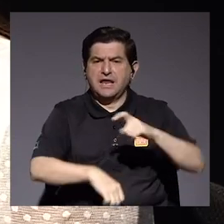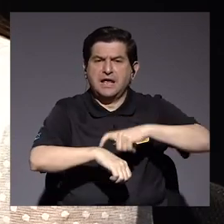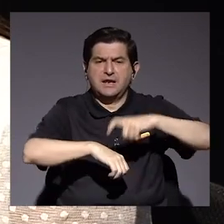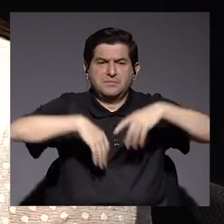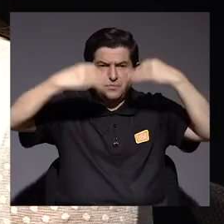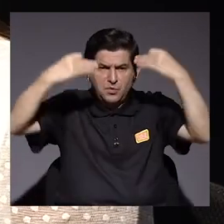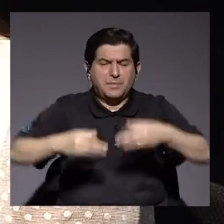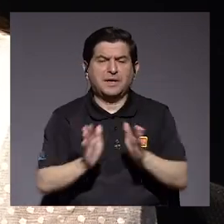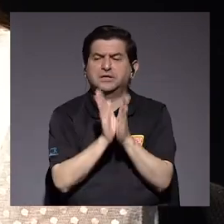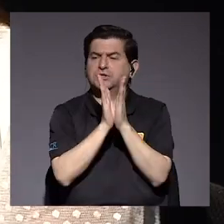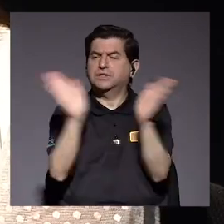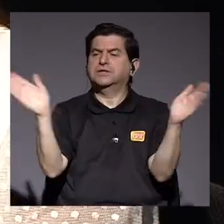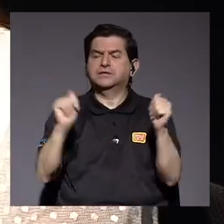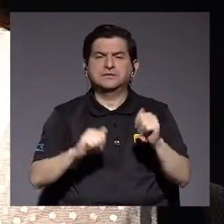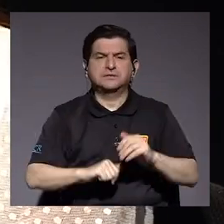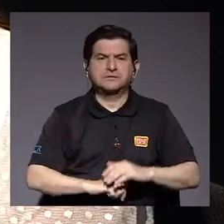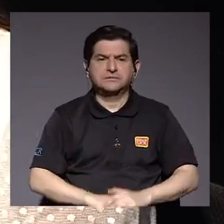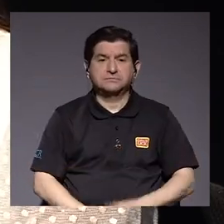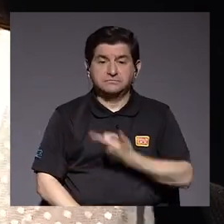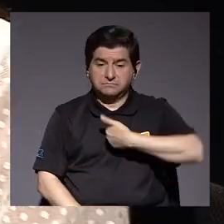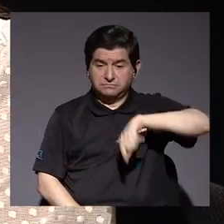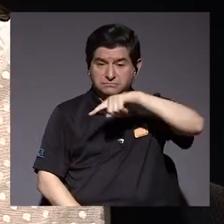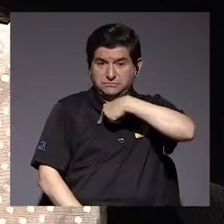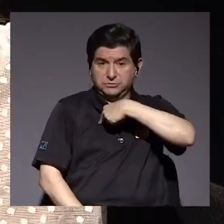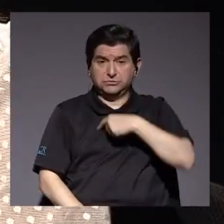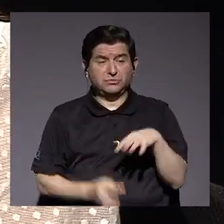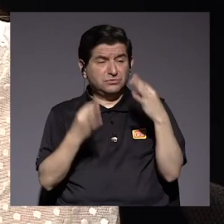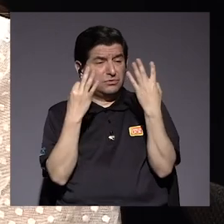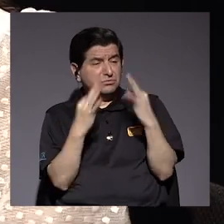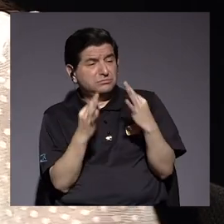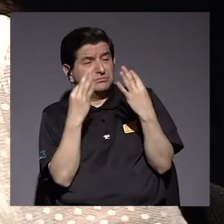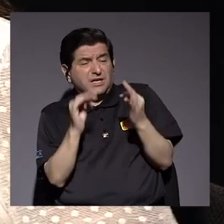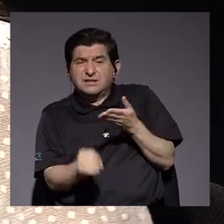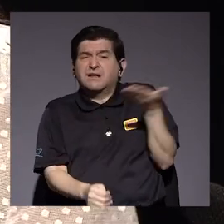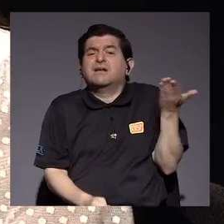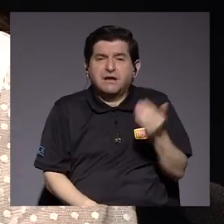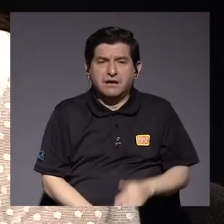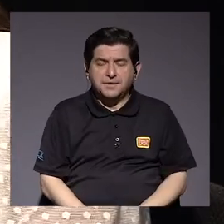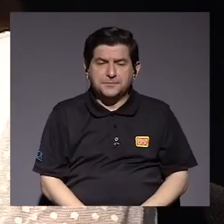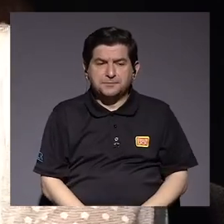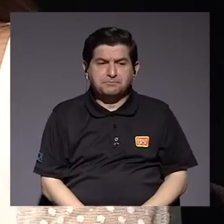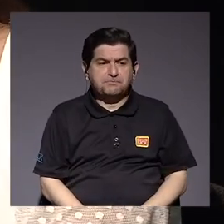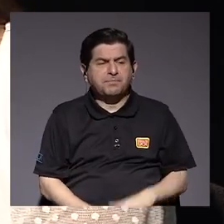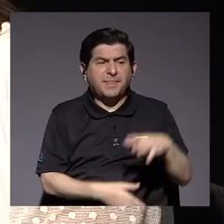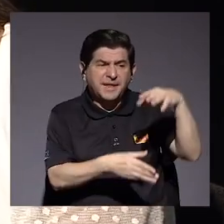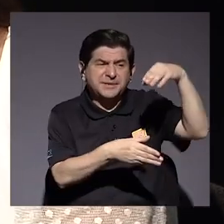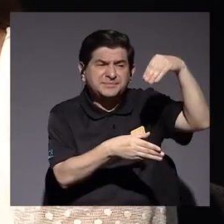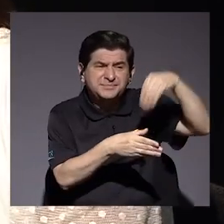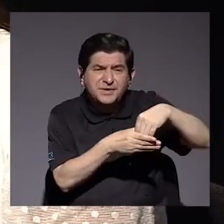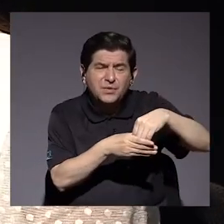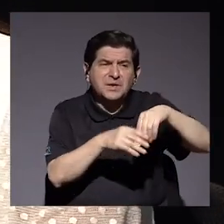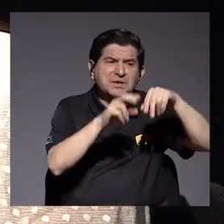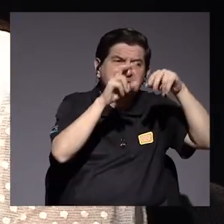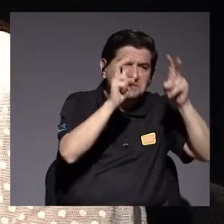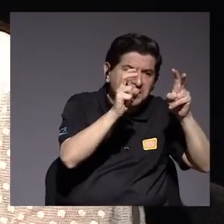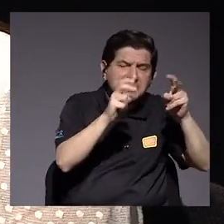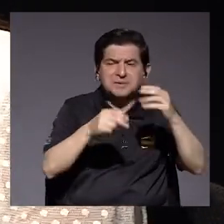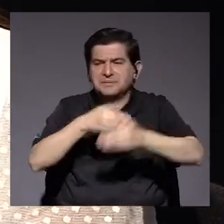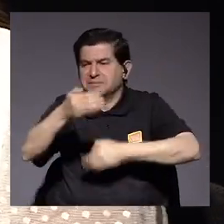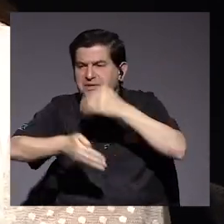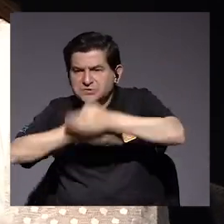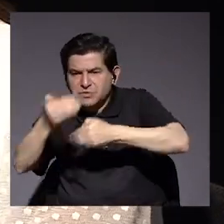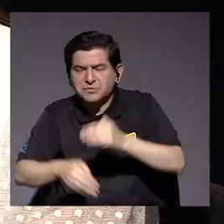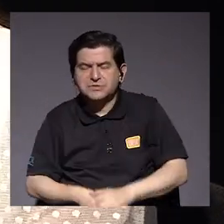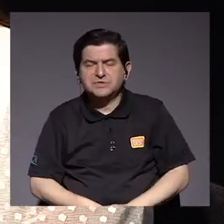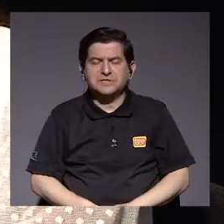de decisiones en general, que nosotros hemos intentado de alguna manera incluir con los temas y con los procesos que hemos